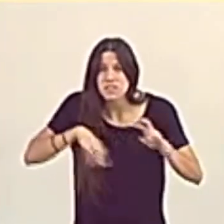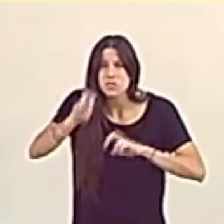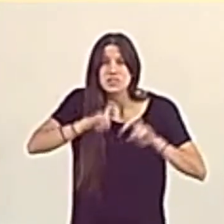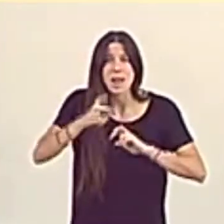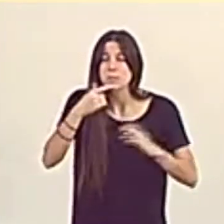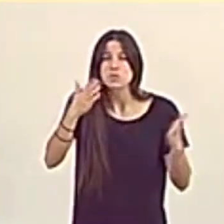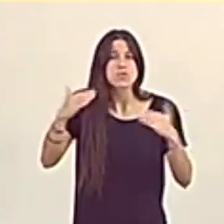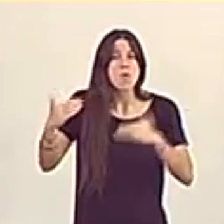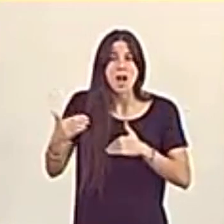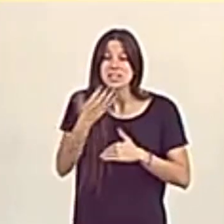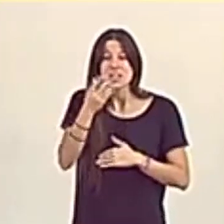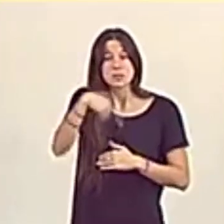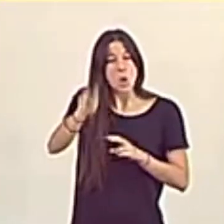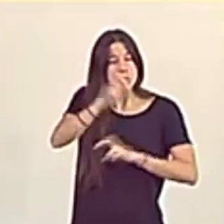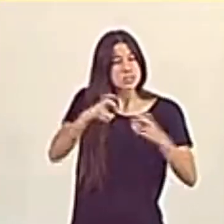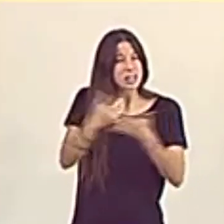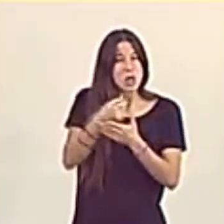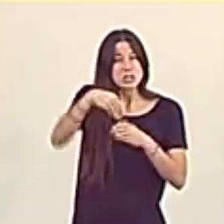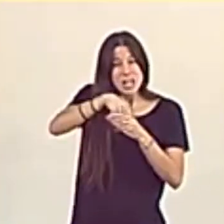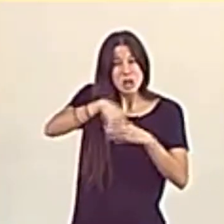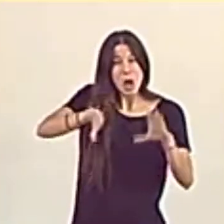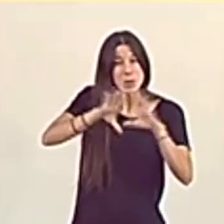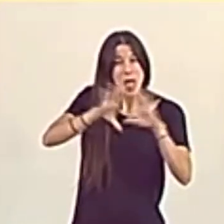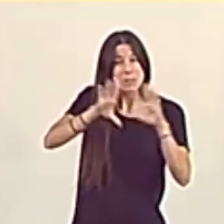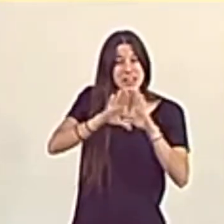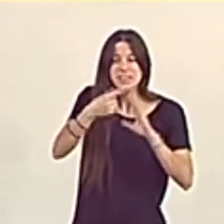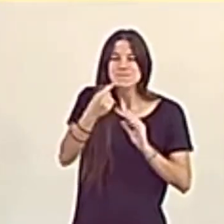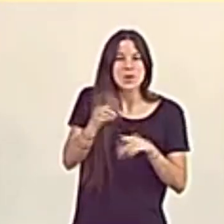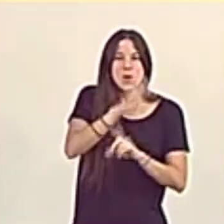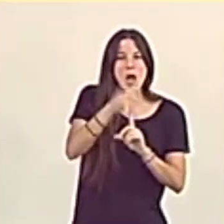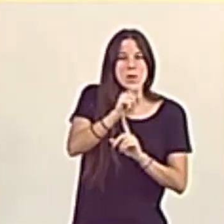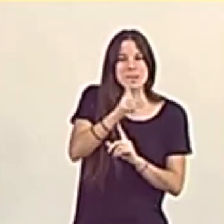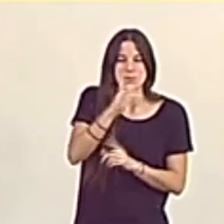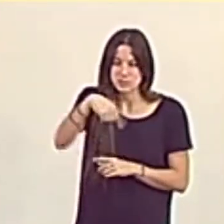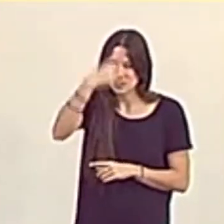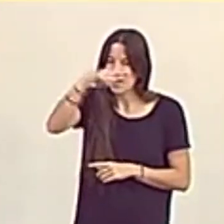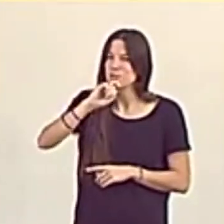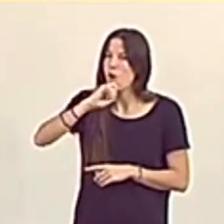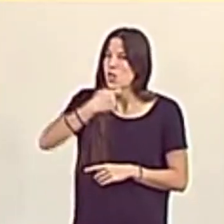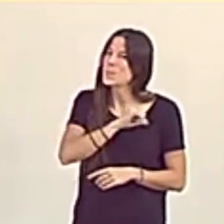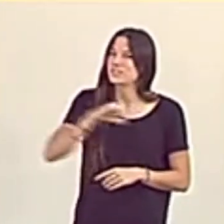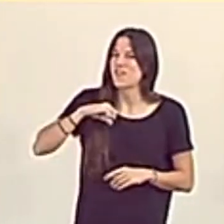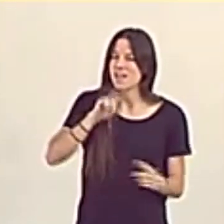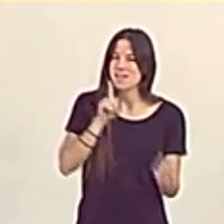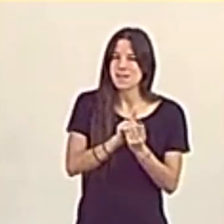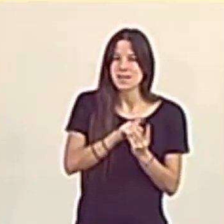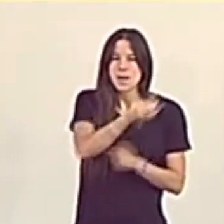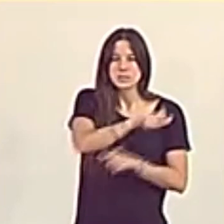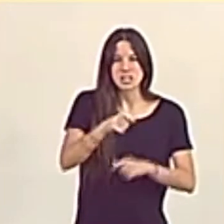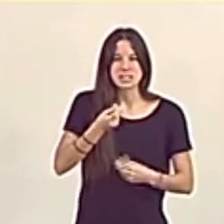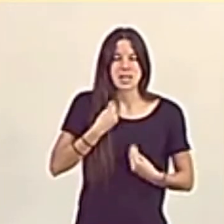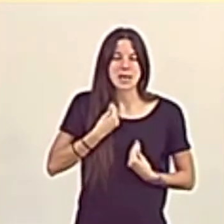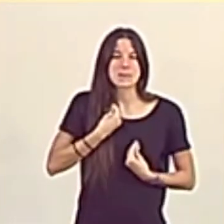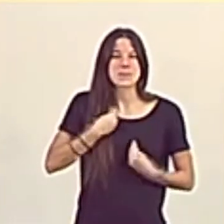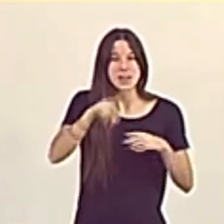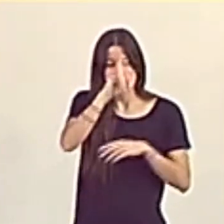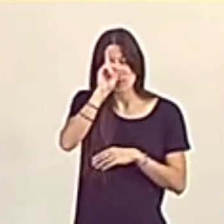todos en la Comunidad de Madrid, que ya sabemos el odio personal que tiene su Gobierno a los madrileños, señora ministra.